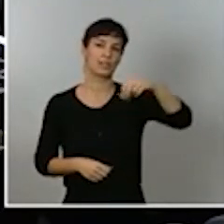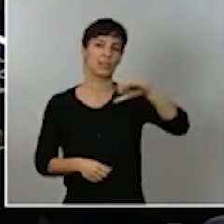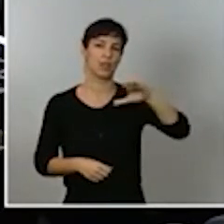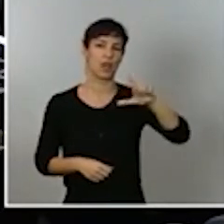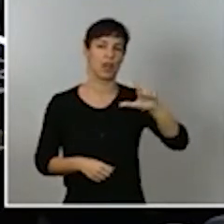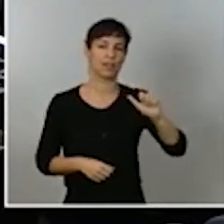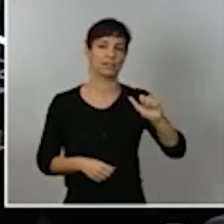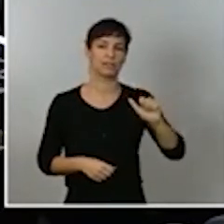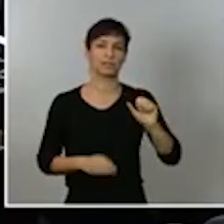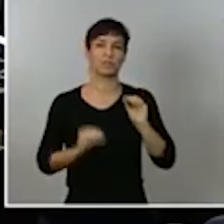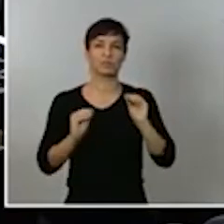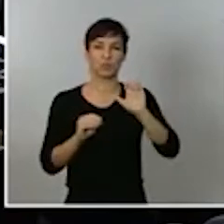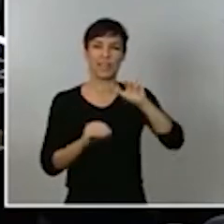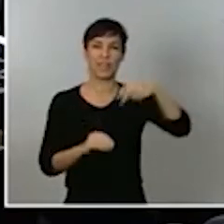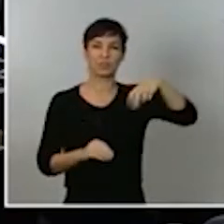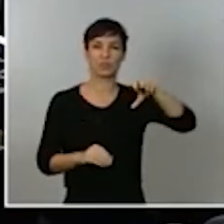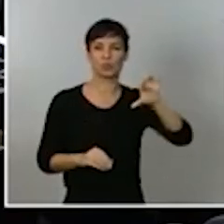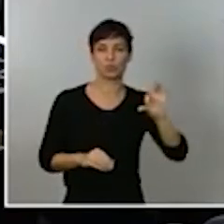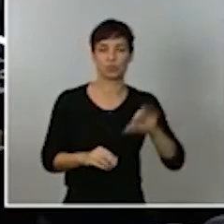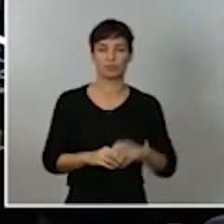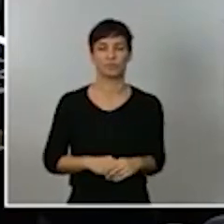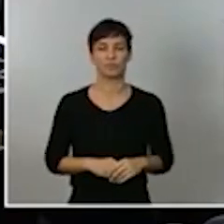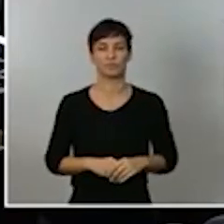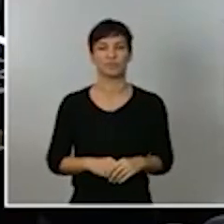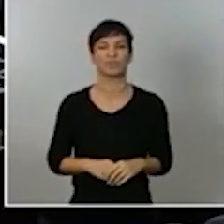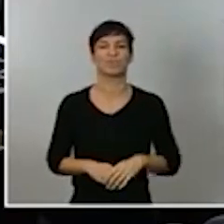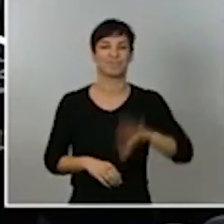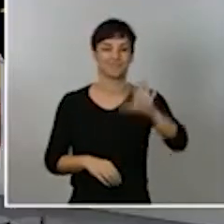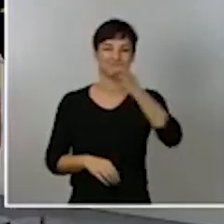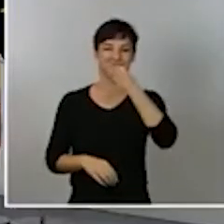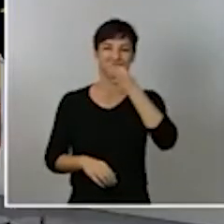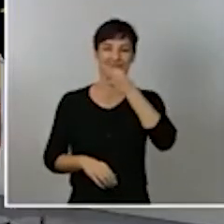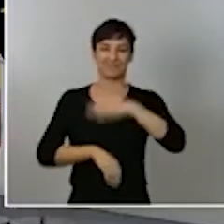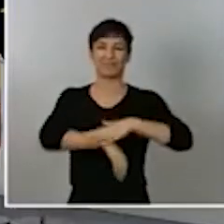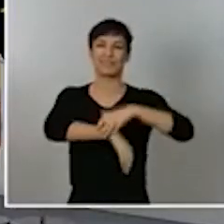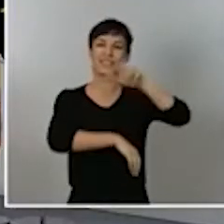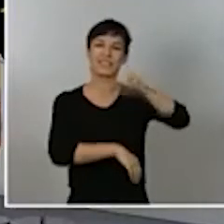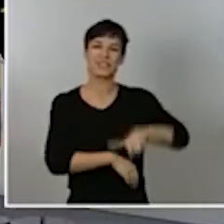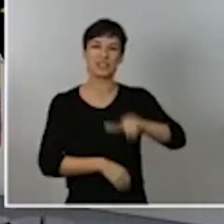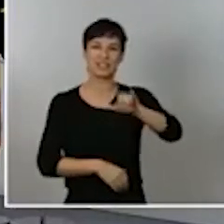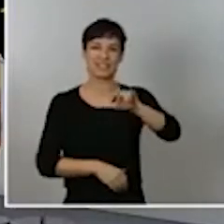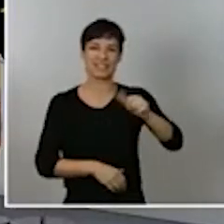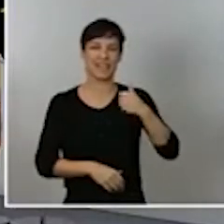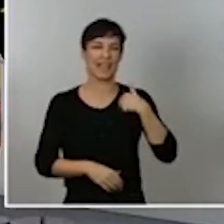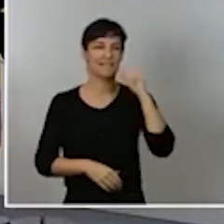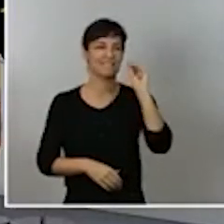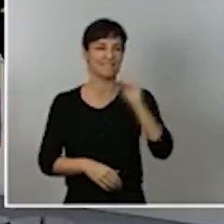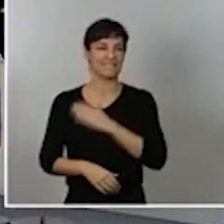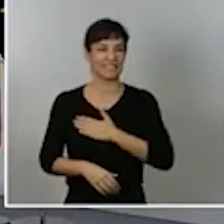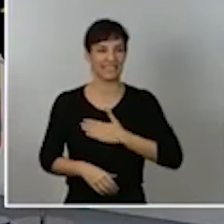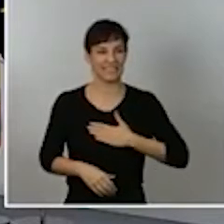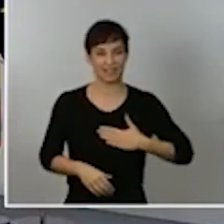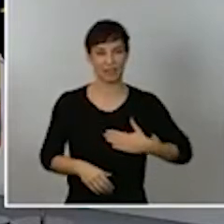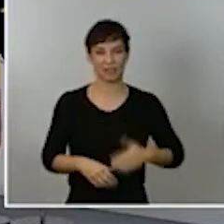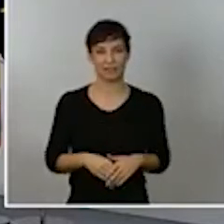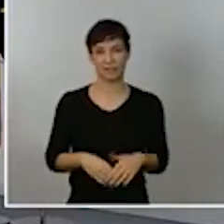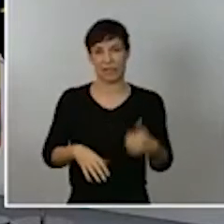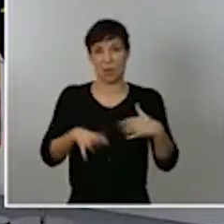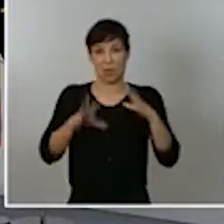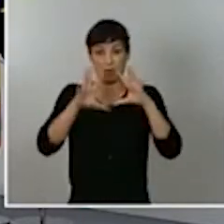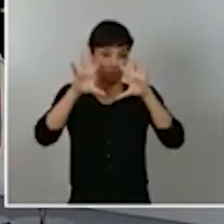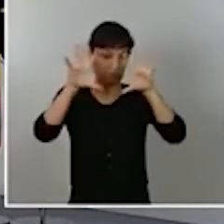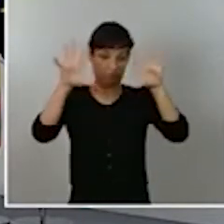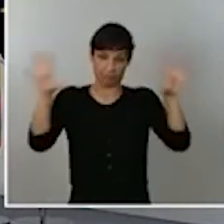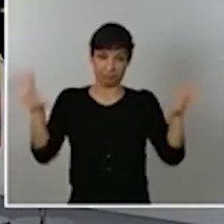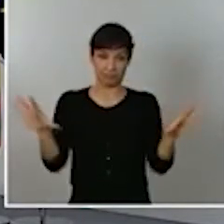tardes hola que buenas tardes ministro y ya quería preguntarle si finalmente y ya como resumen de todo esto nos